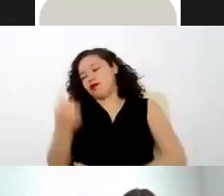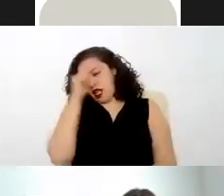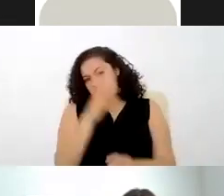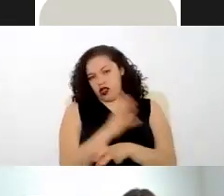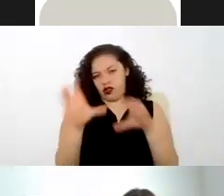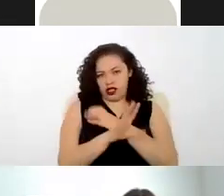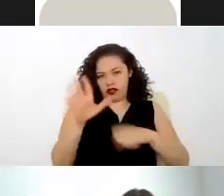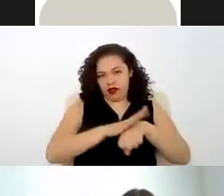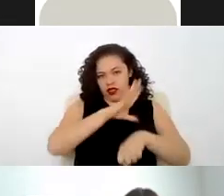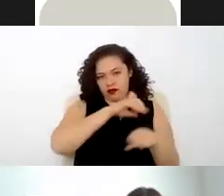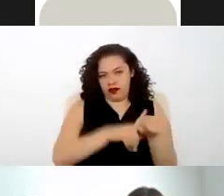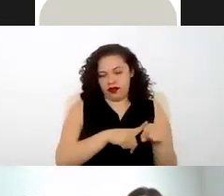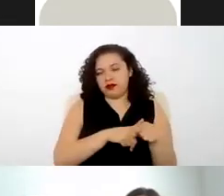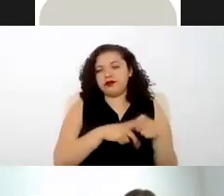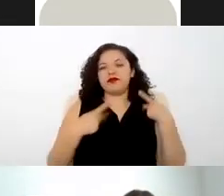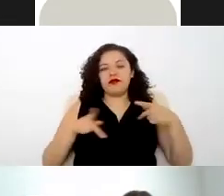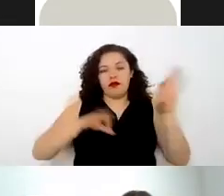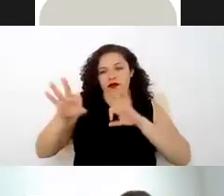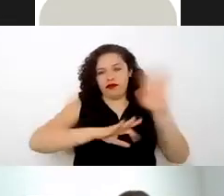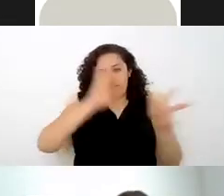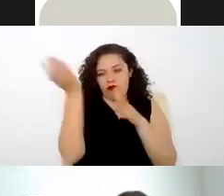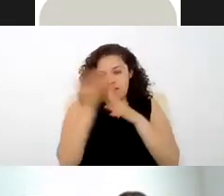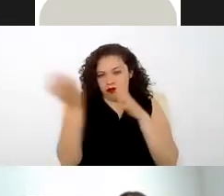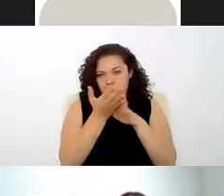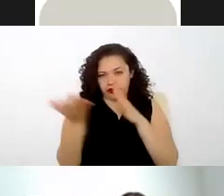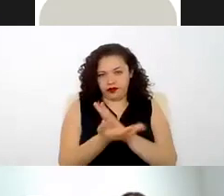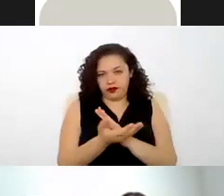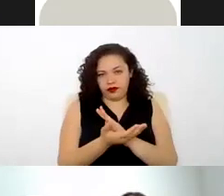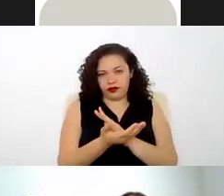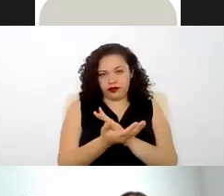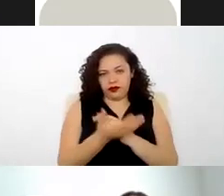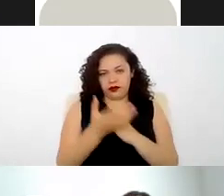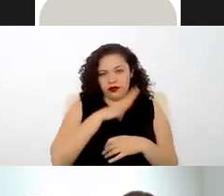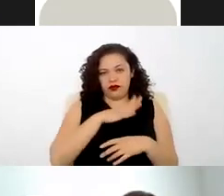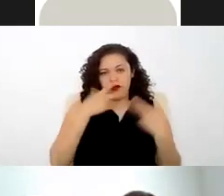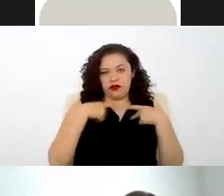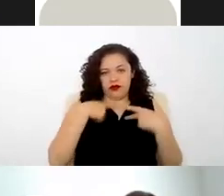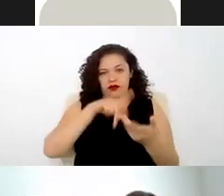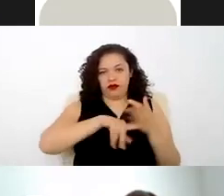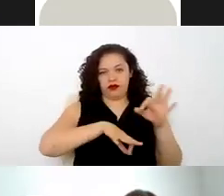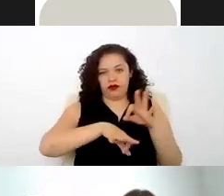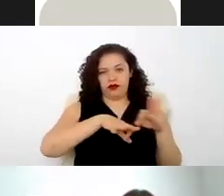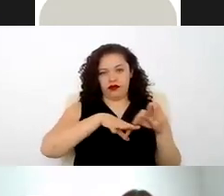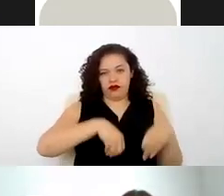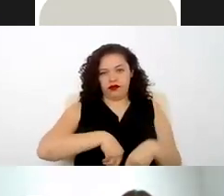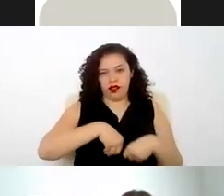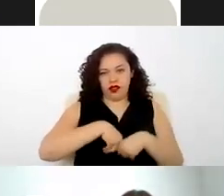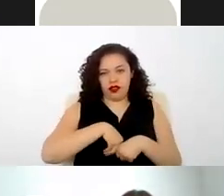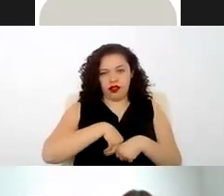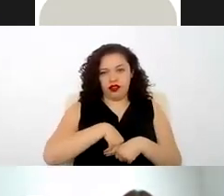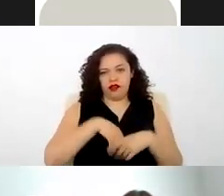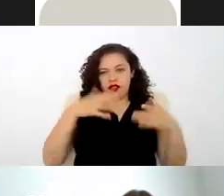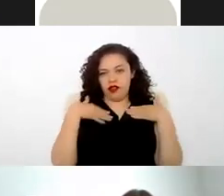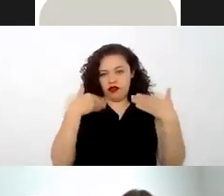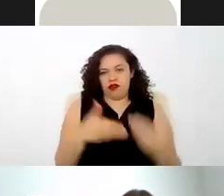dentro de los trabajadores se va a dividir entre los sindicalizados y no sindicalizados y de confianza